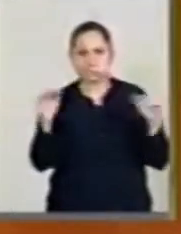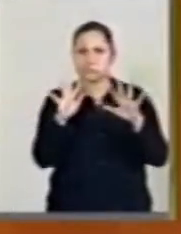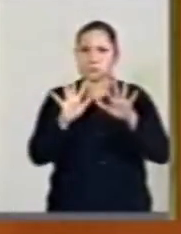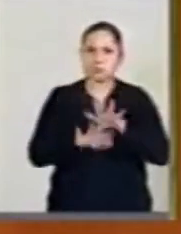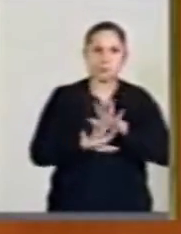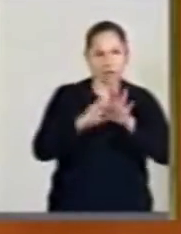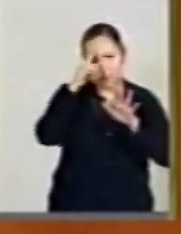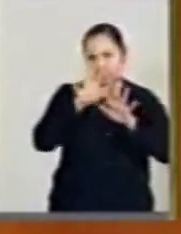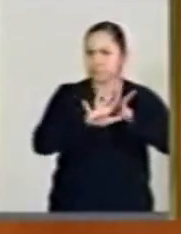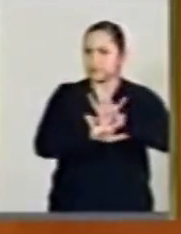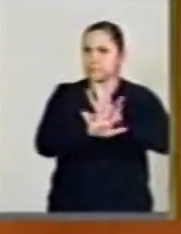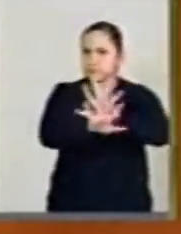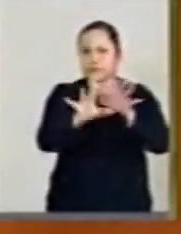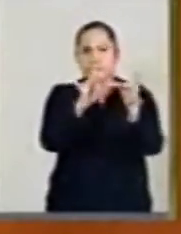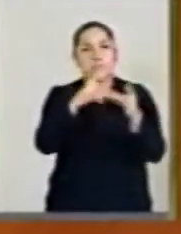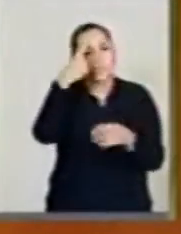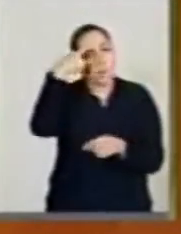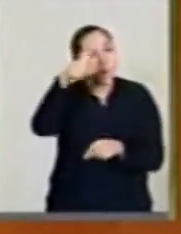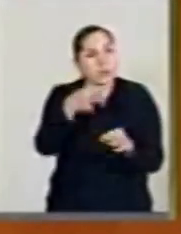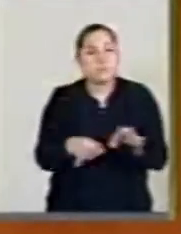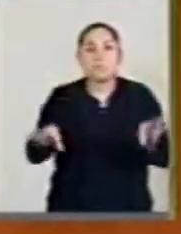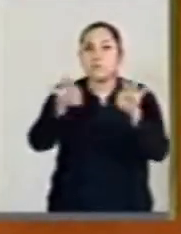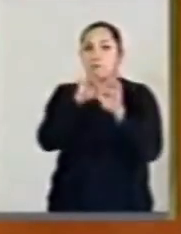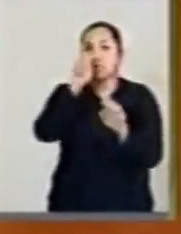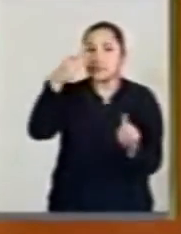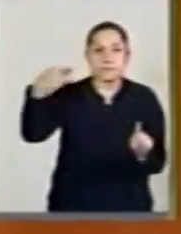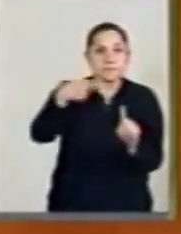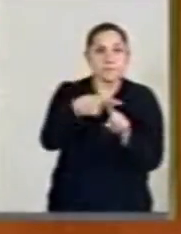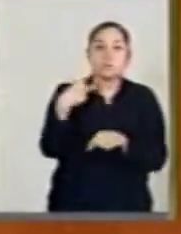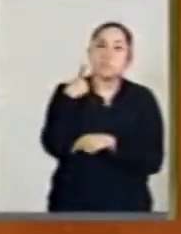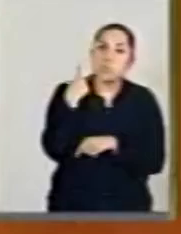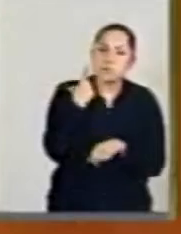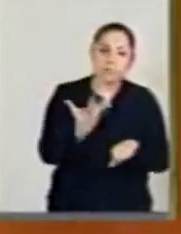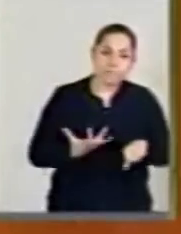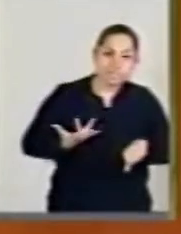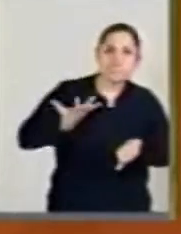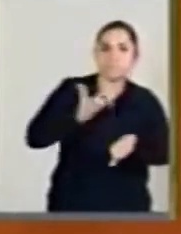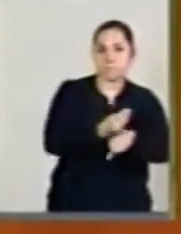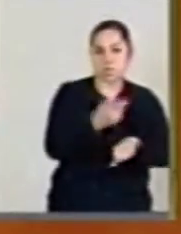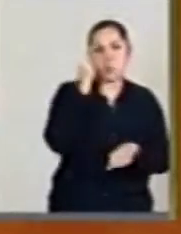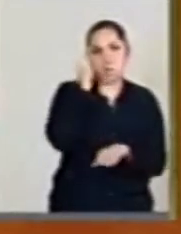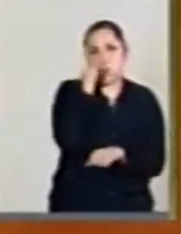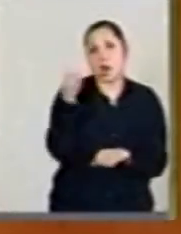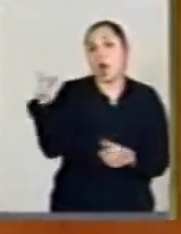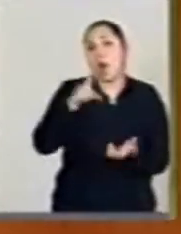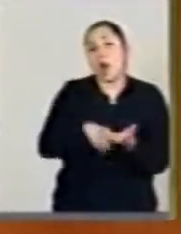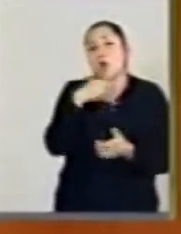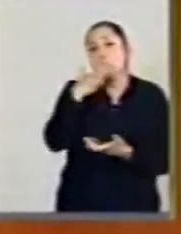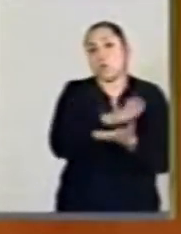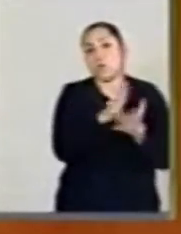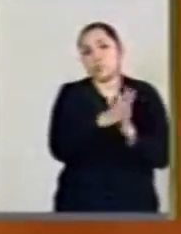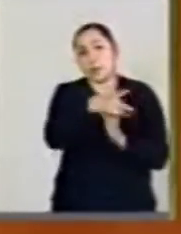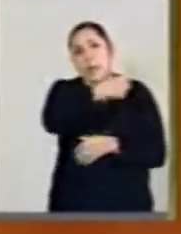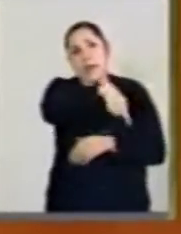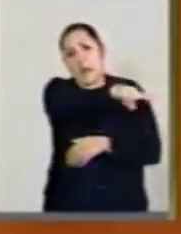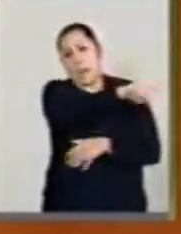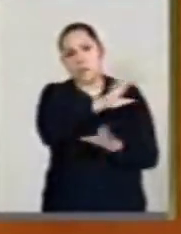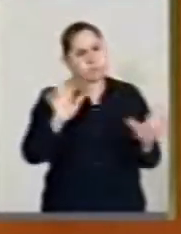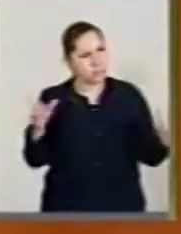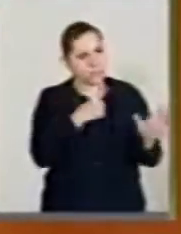más para pensar que el problema de la corrupción está en un solo lado. Ojalá, ojalá, y denme un poco de tiempo, senador,